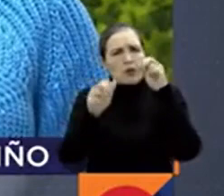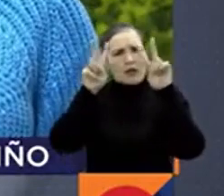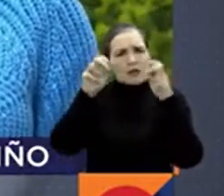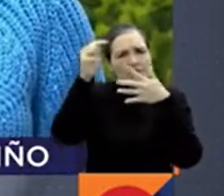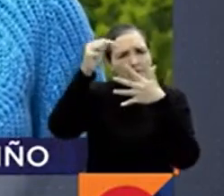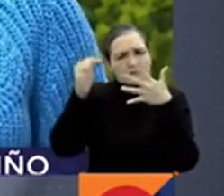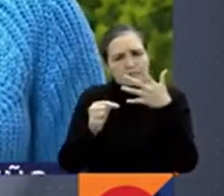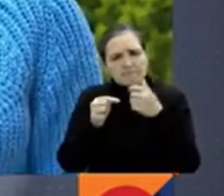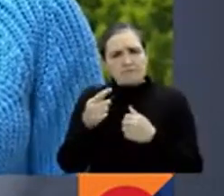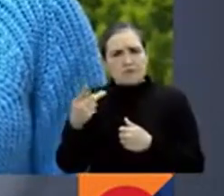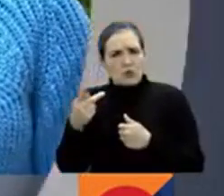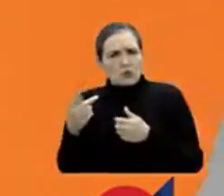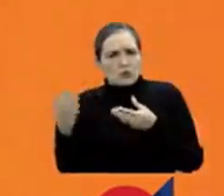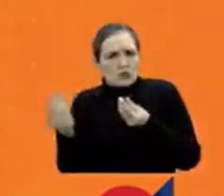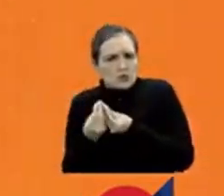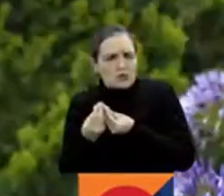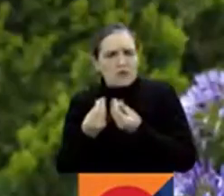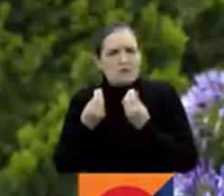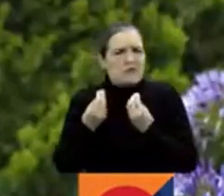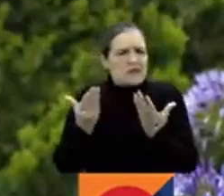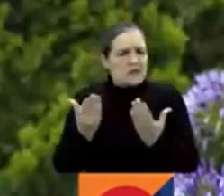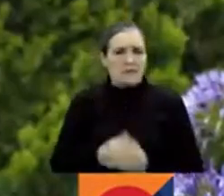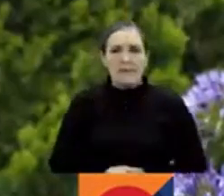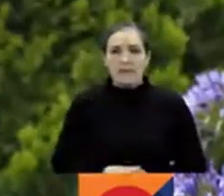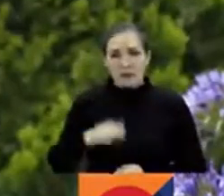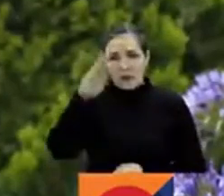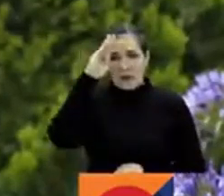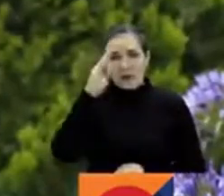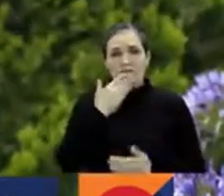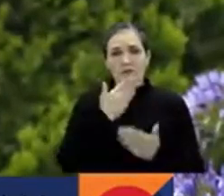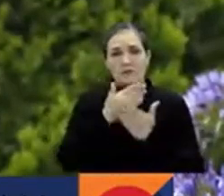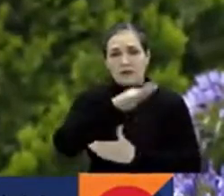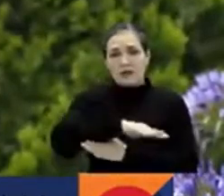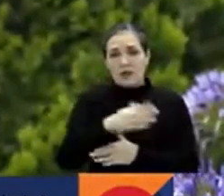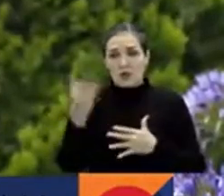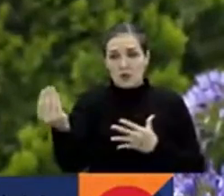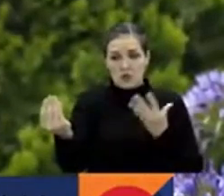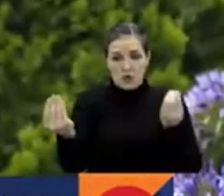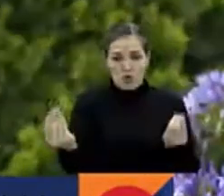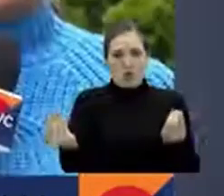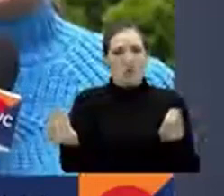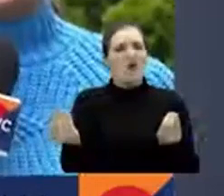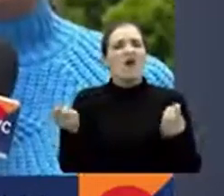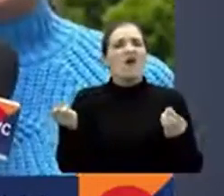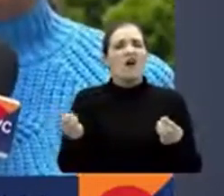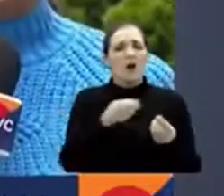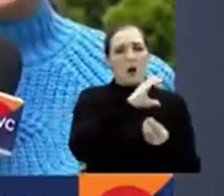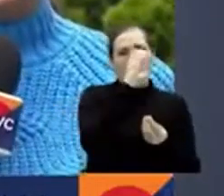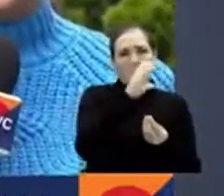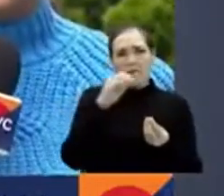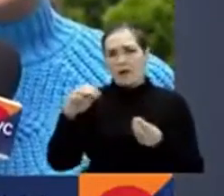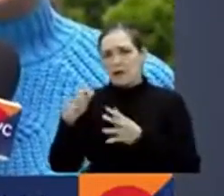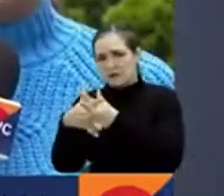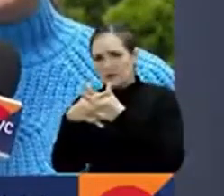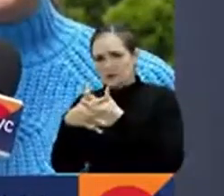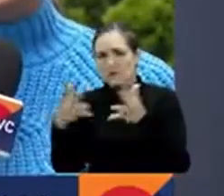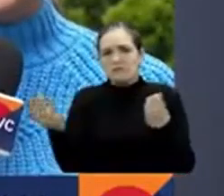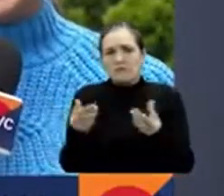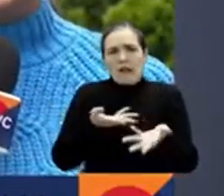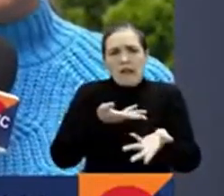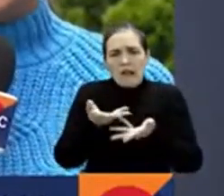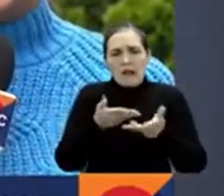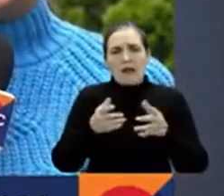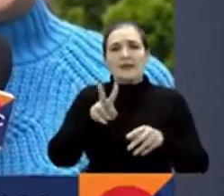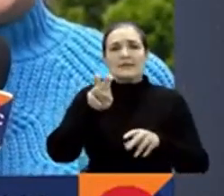Compañeros y televidentes, ¿qué tal? Muy buenas tardes. Ambas delegaciones estarán en siete mesas de trabajo donde abordarán temas claves de cooperación